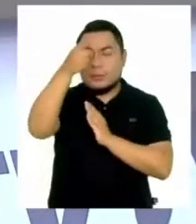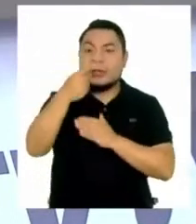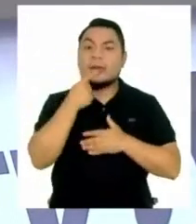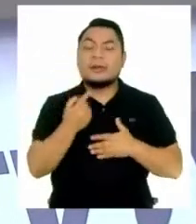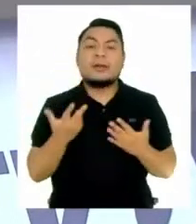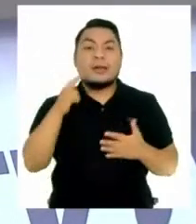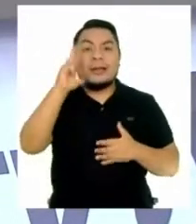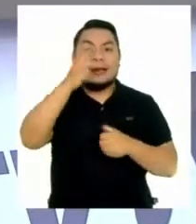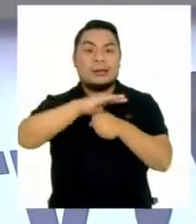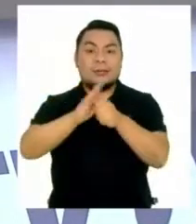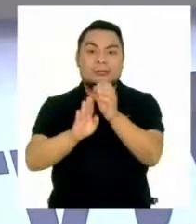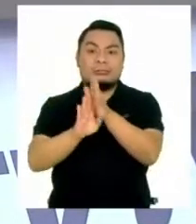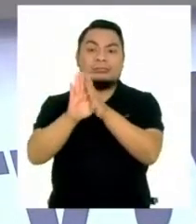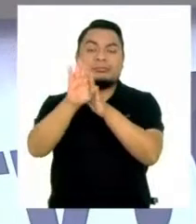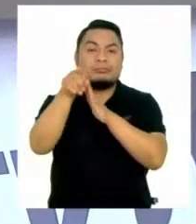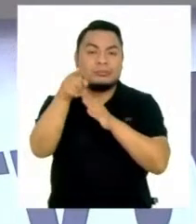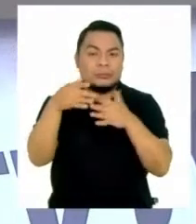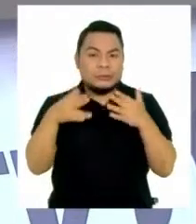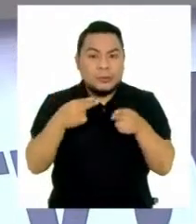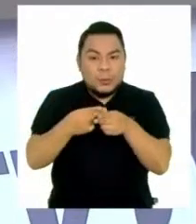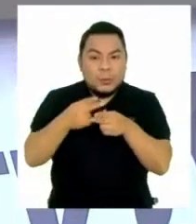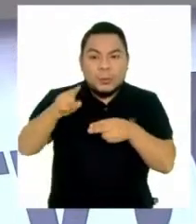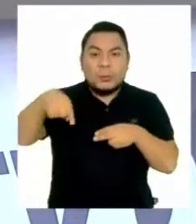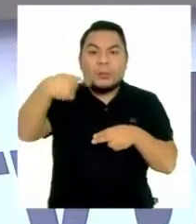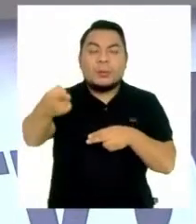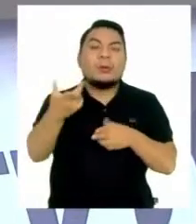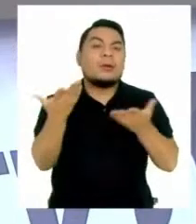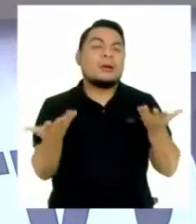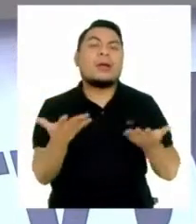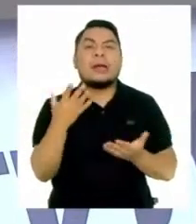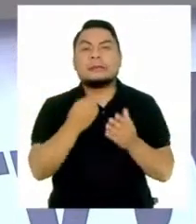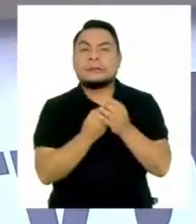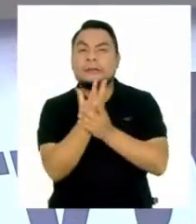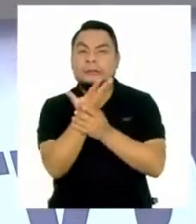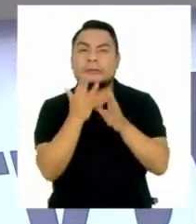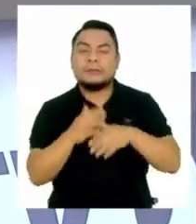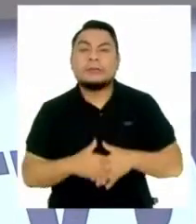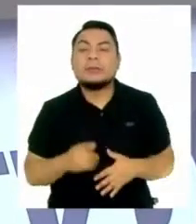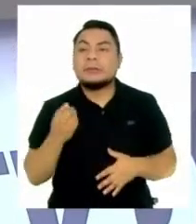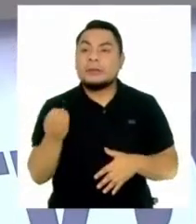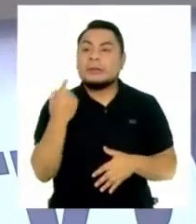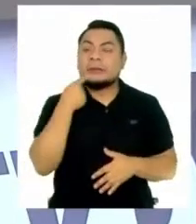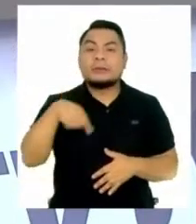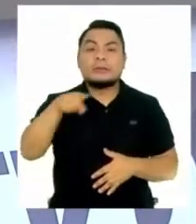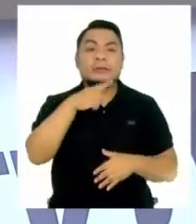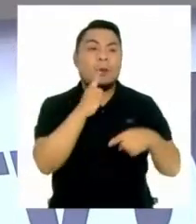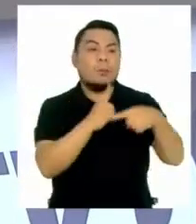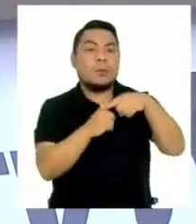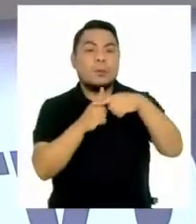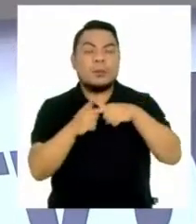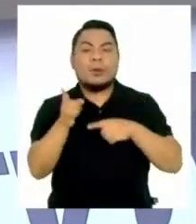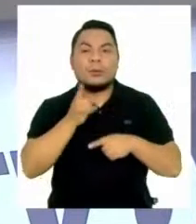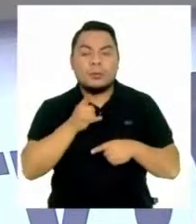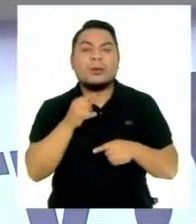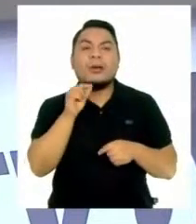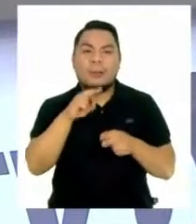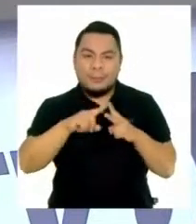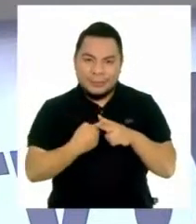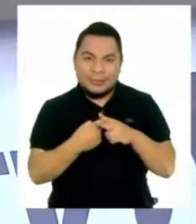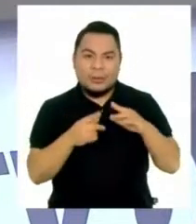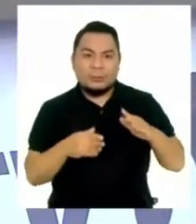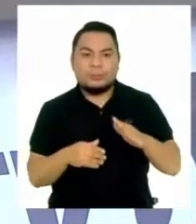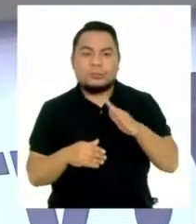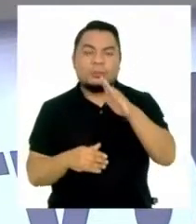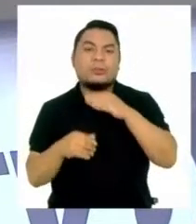que una tercera ola de la COVID-19 iniciaría en el mes de septiembre. Así es, Carla. Además, los casos positivos siguen en aumento en las regiones de